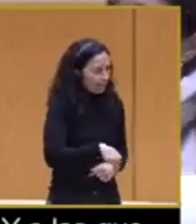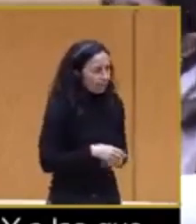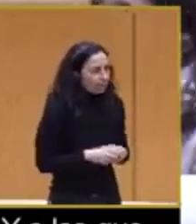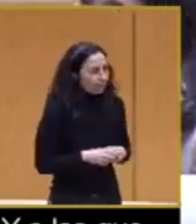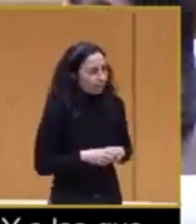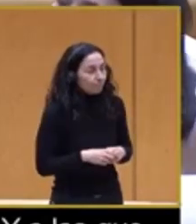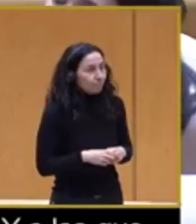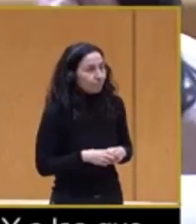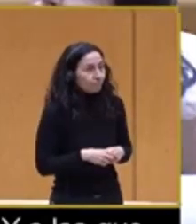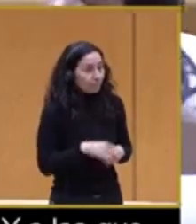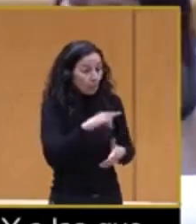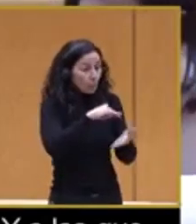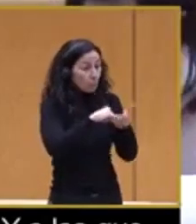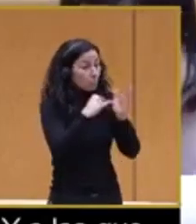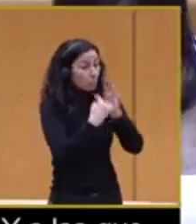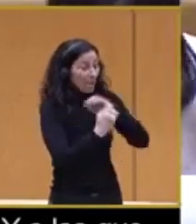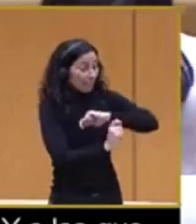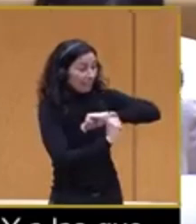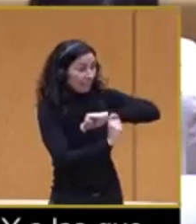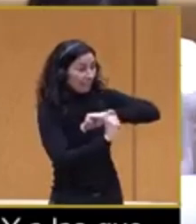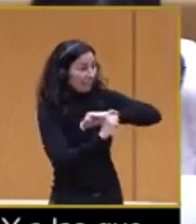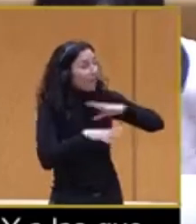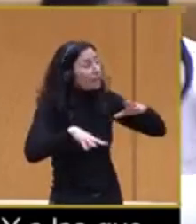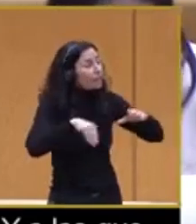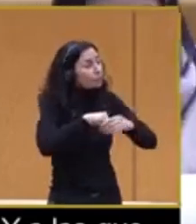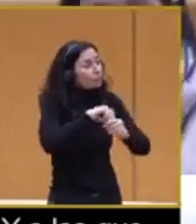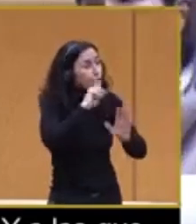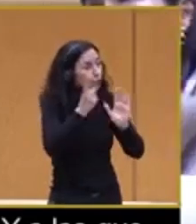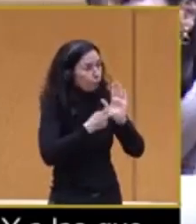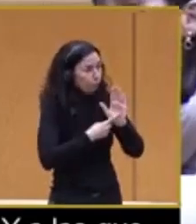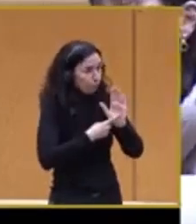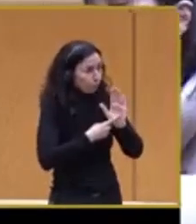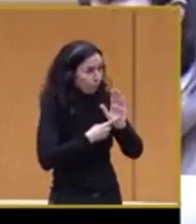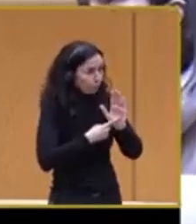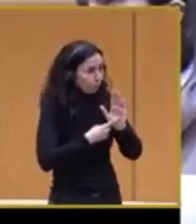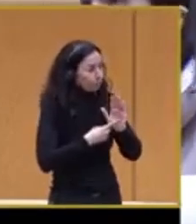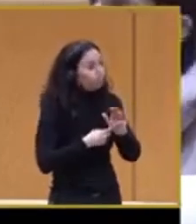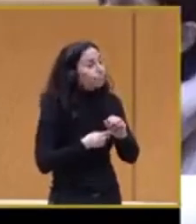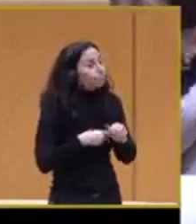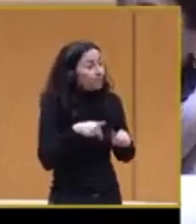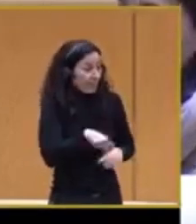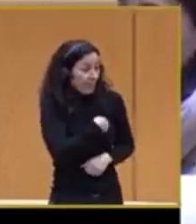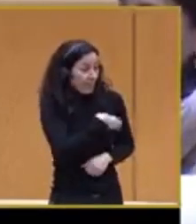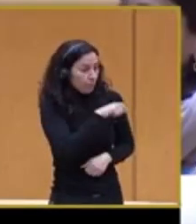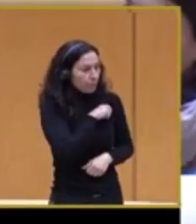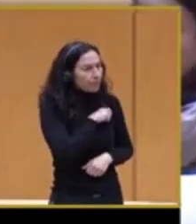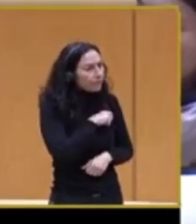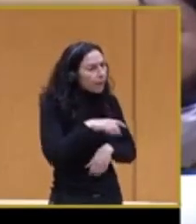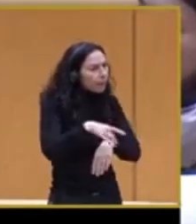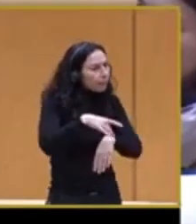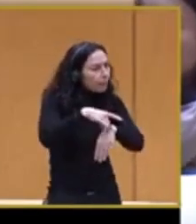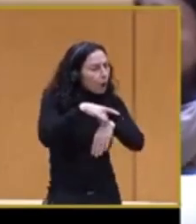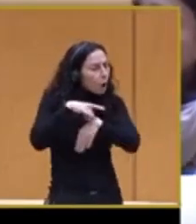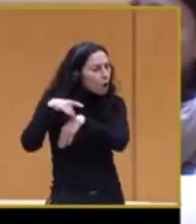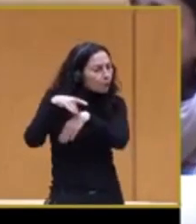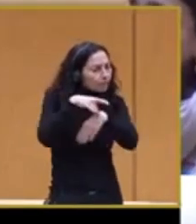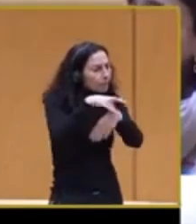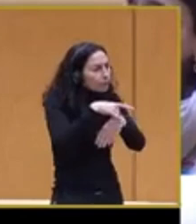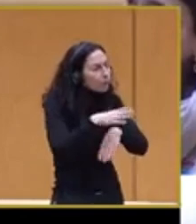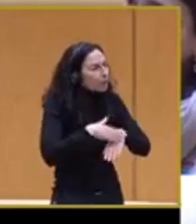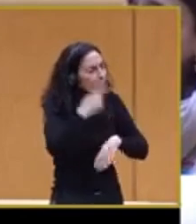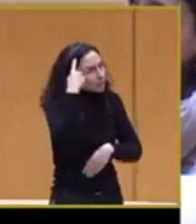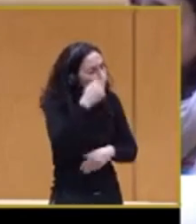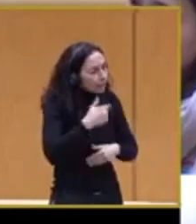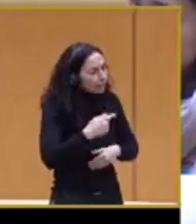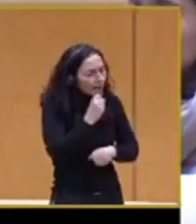Dentro del Plan Estratégico de Plena Inclusión España, que nos marca el camino que debemos recorrer los próximos años,